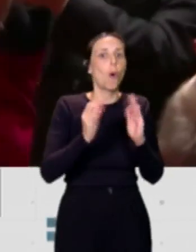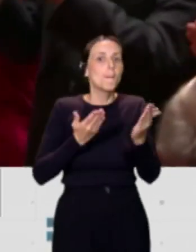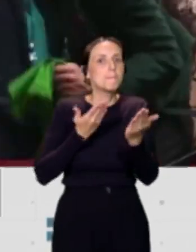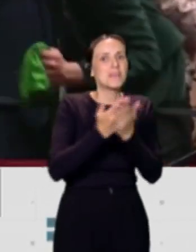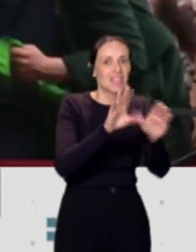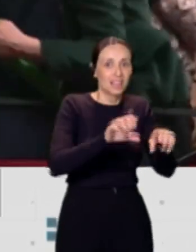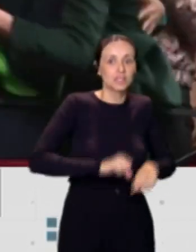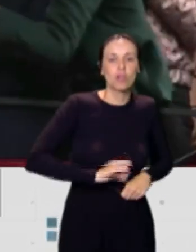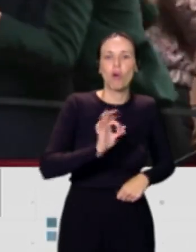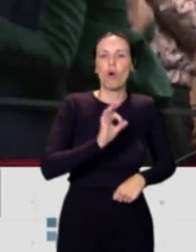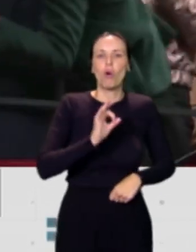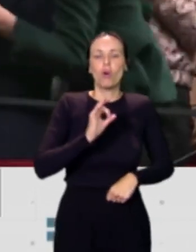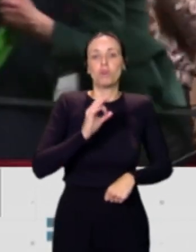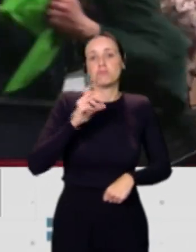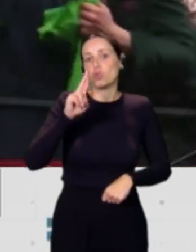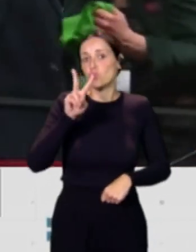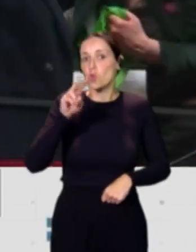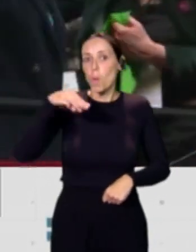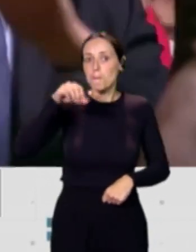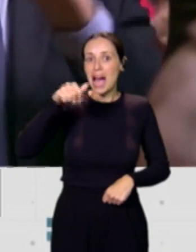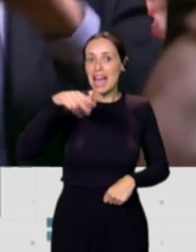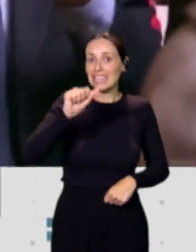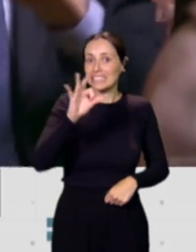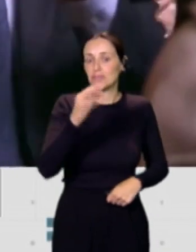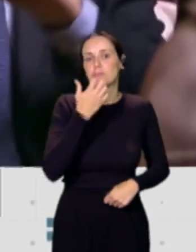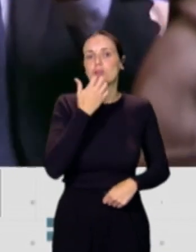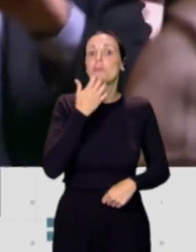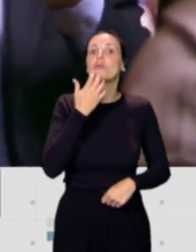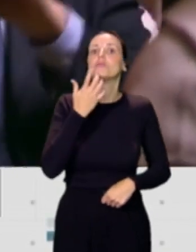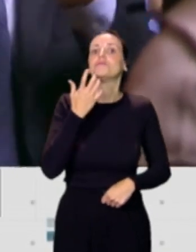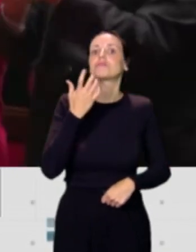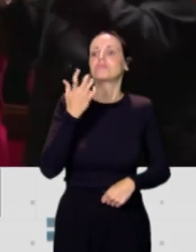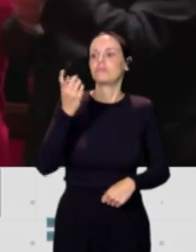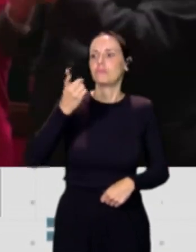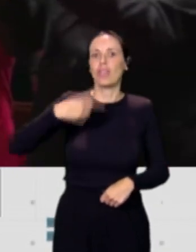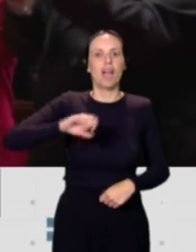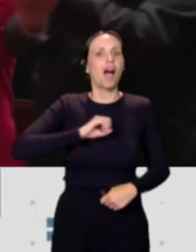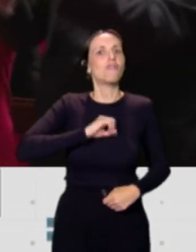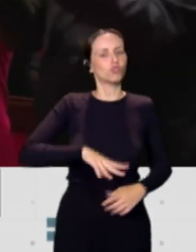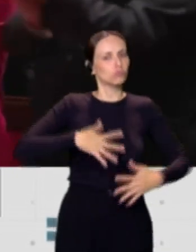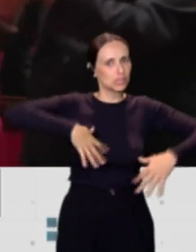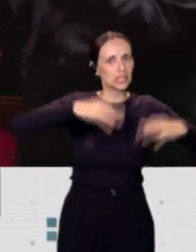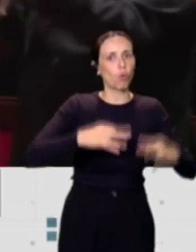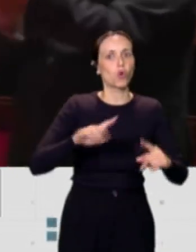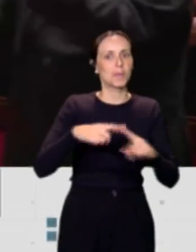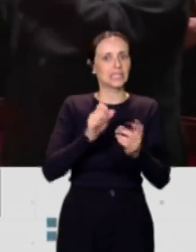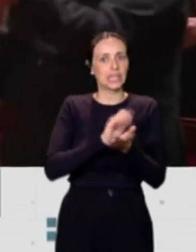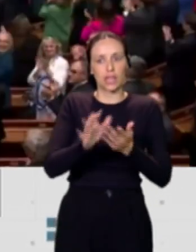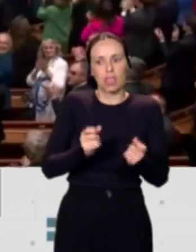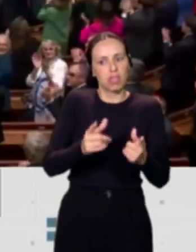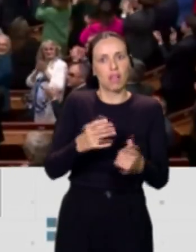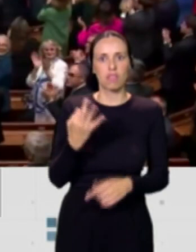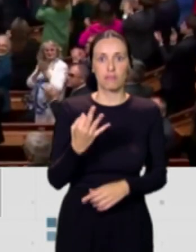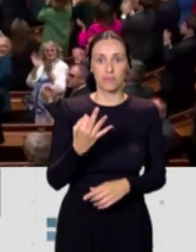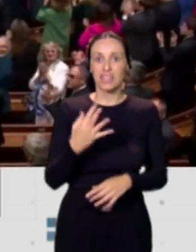mujeres romaníes, etcétera, pues que también haya una, se garantice el aborto seguro y gratuito para estas mujeres. Y aquí cuando